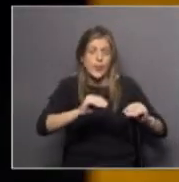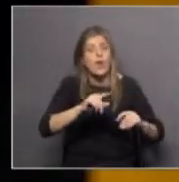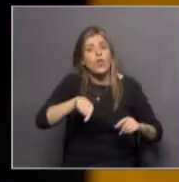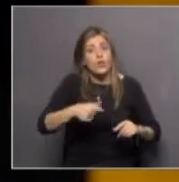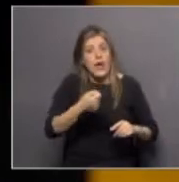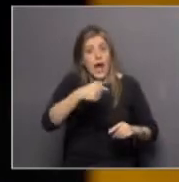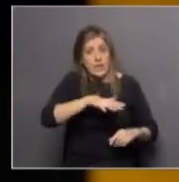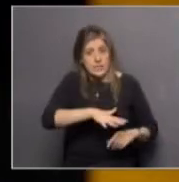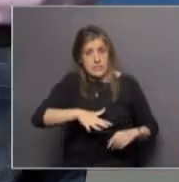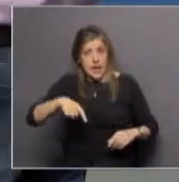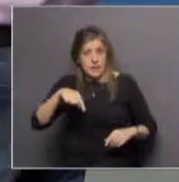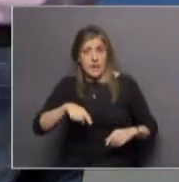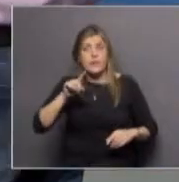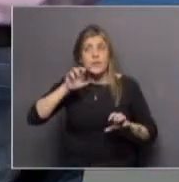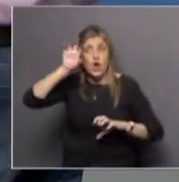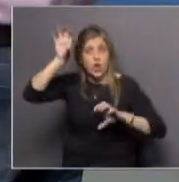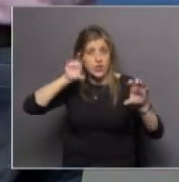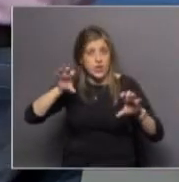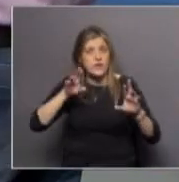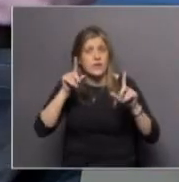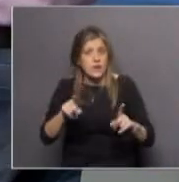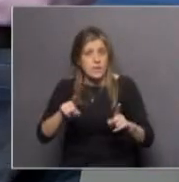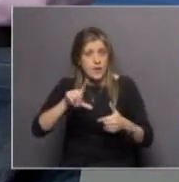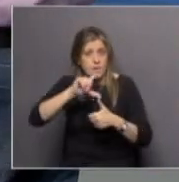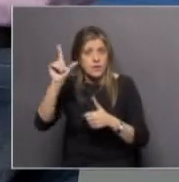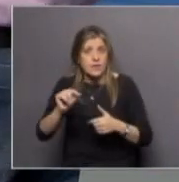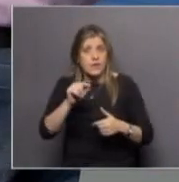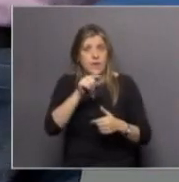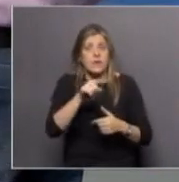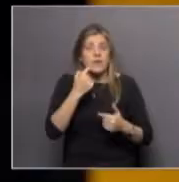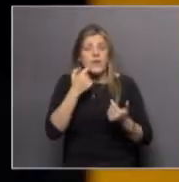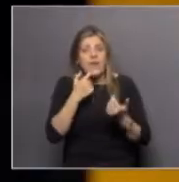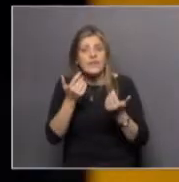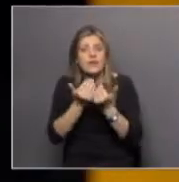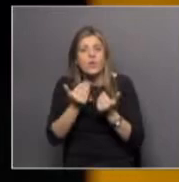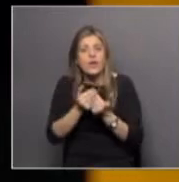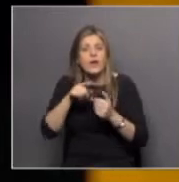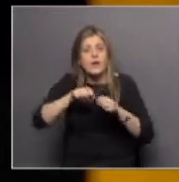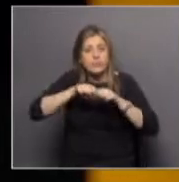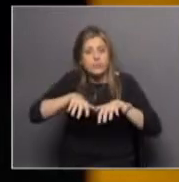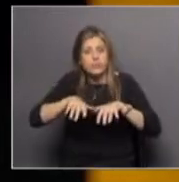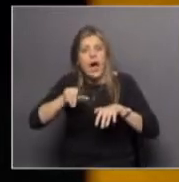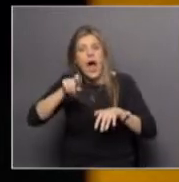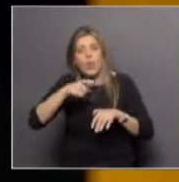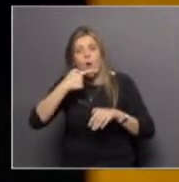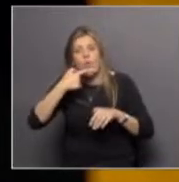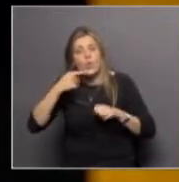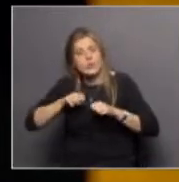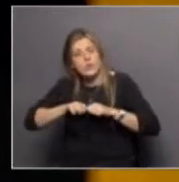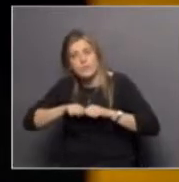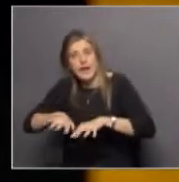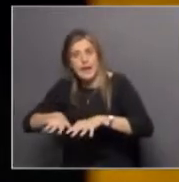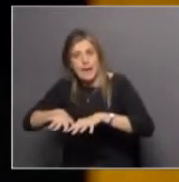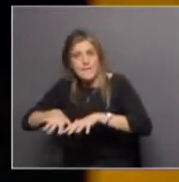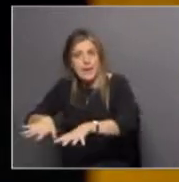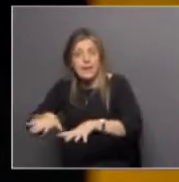continentes poblados, pero no es tan estudiado ese efecto que tú señalabas, el arrastre de agua dulce en un medio marino, el arrastre